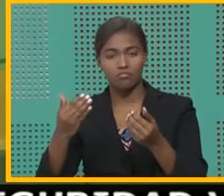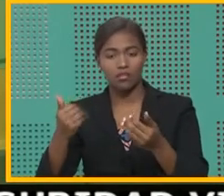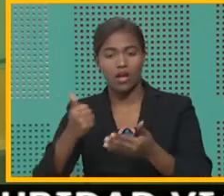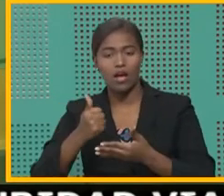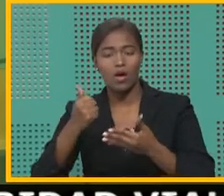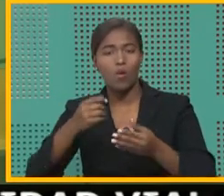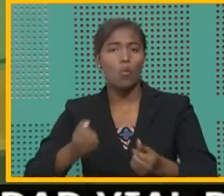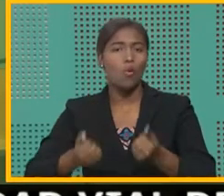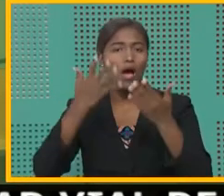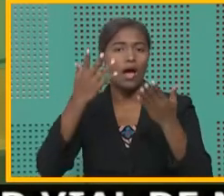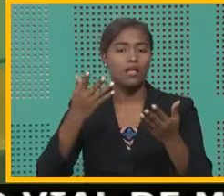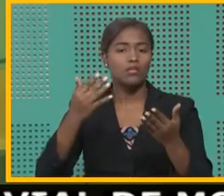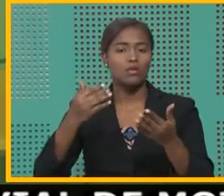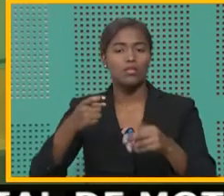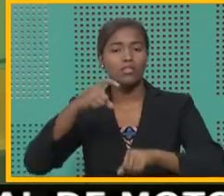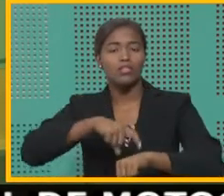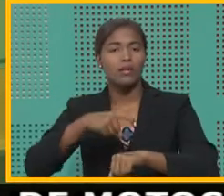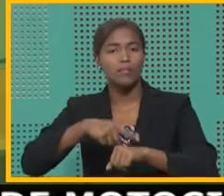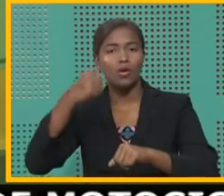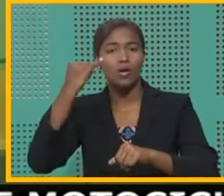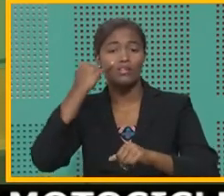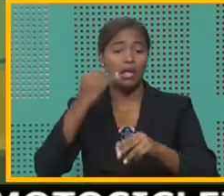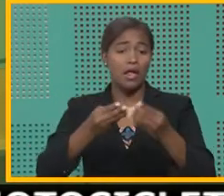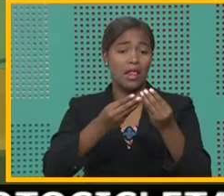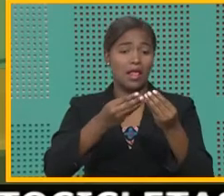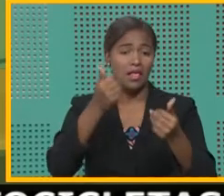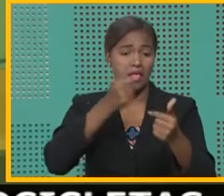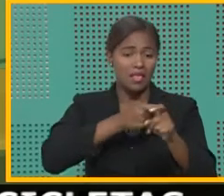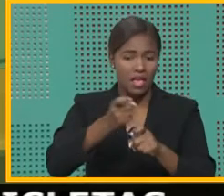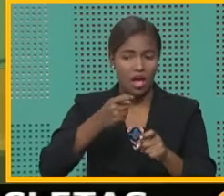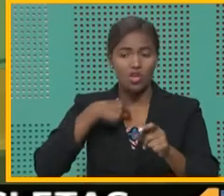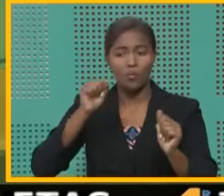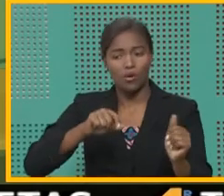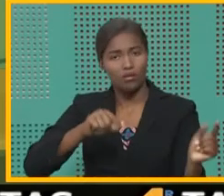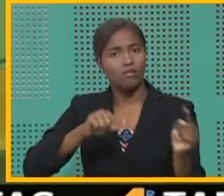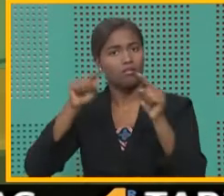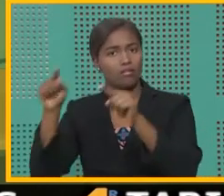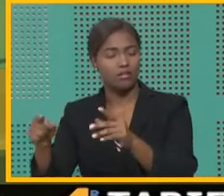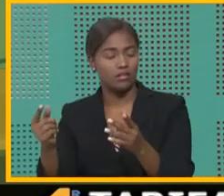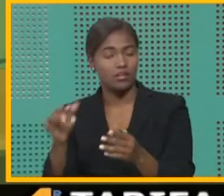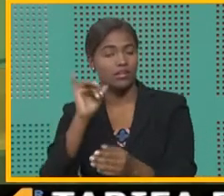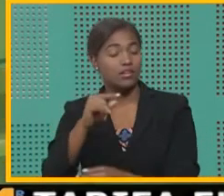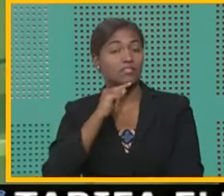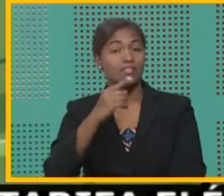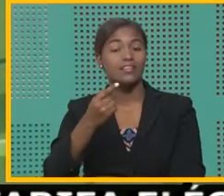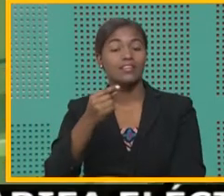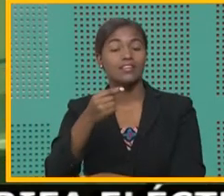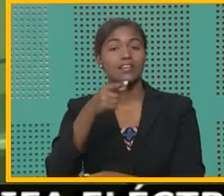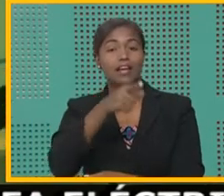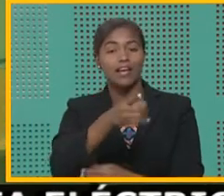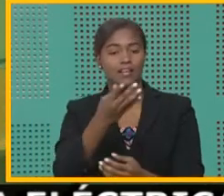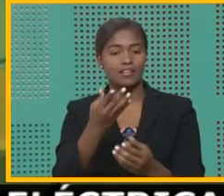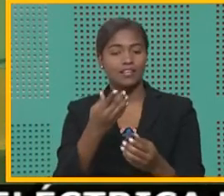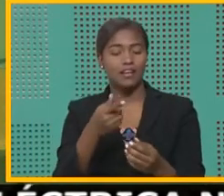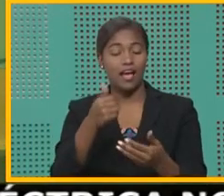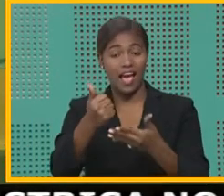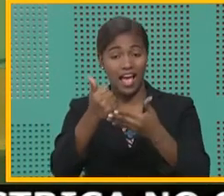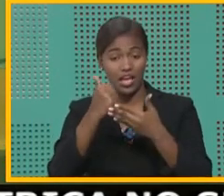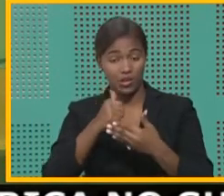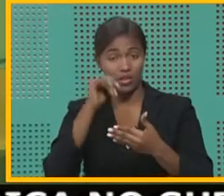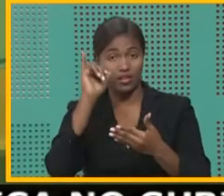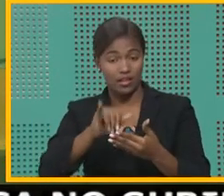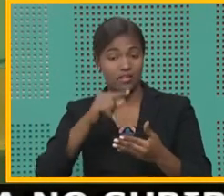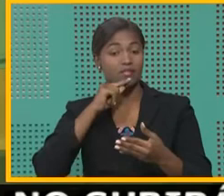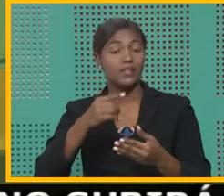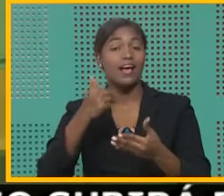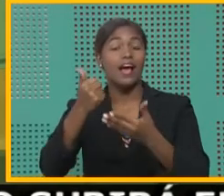No dejamos de decir que la garantía es el valor del dinero en el tiempo, que tu